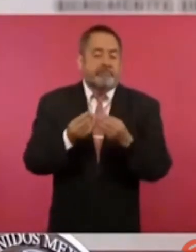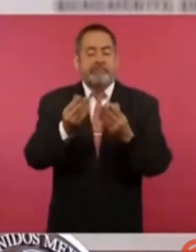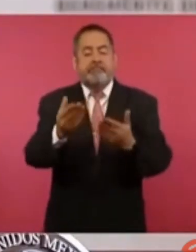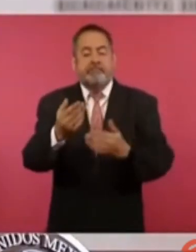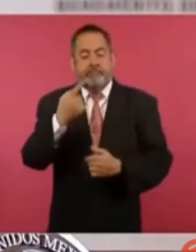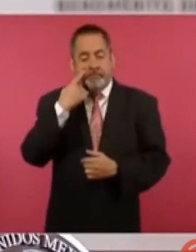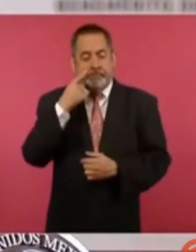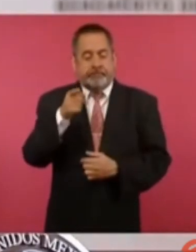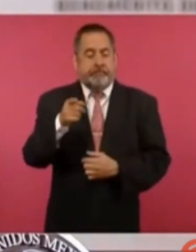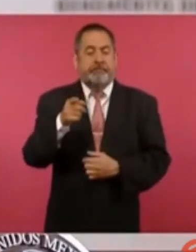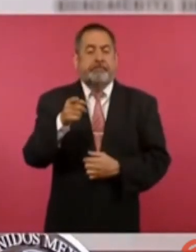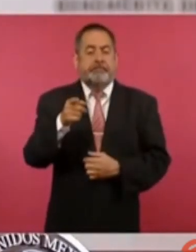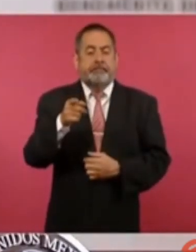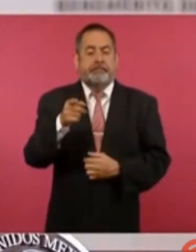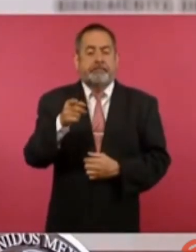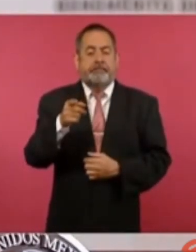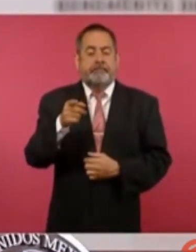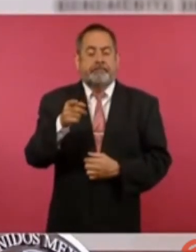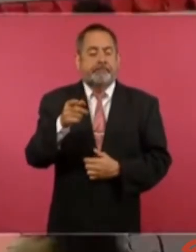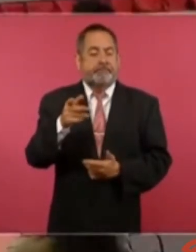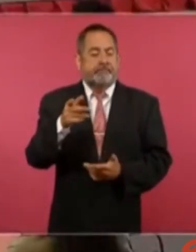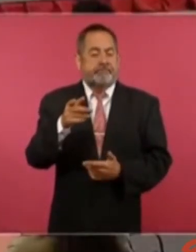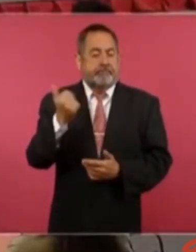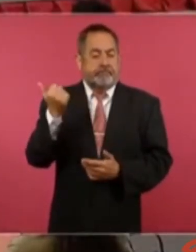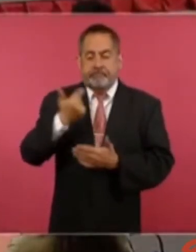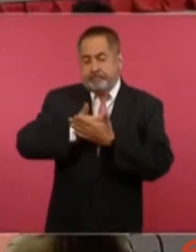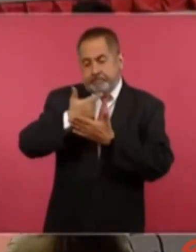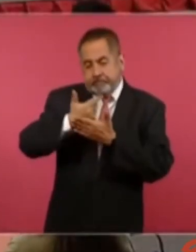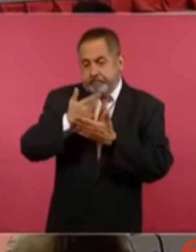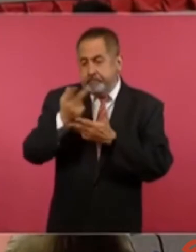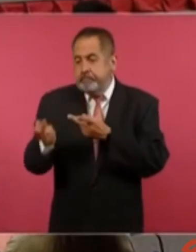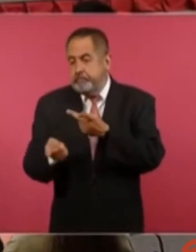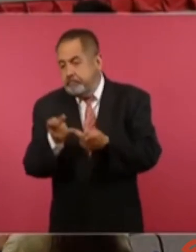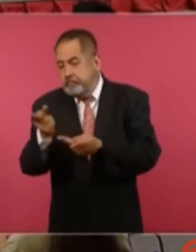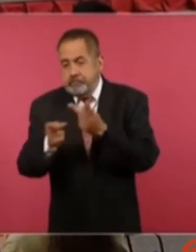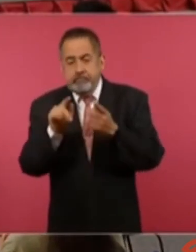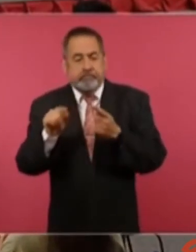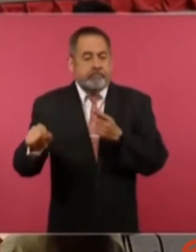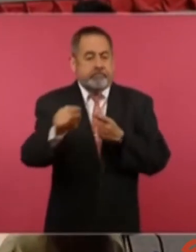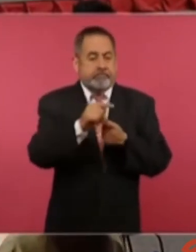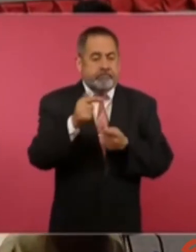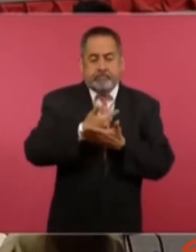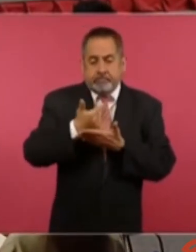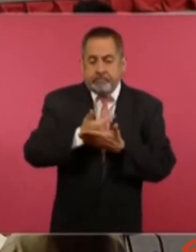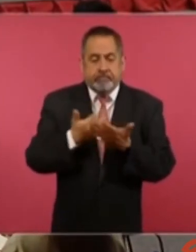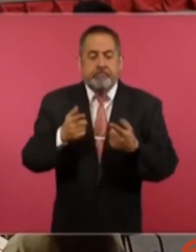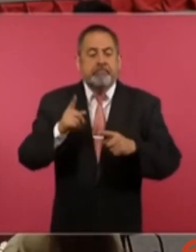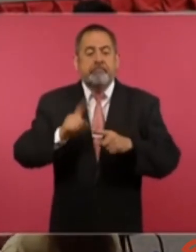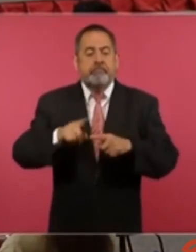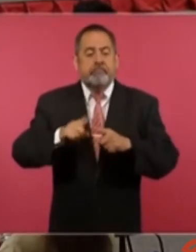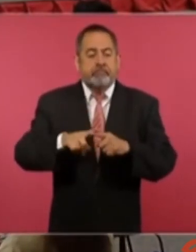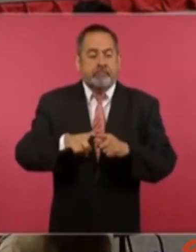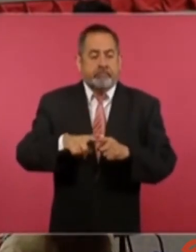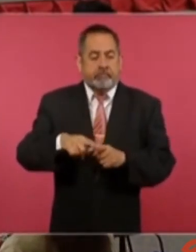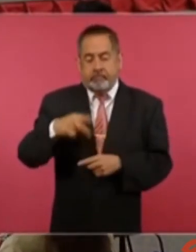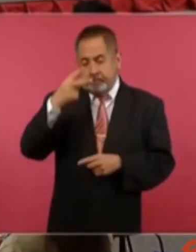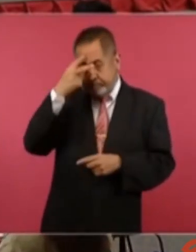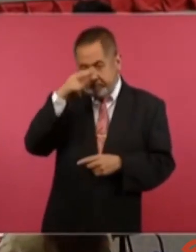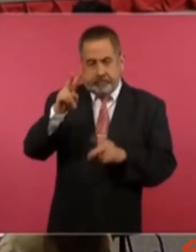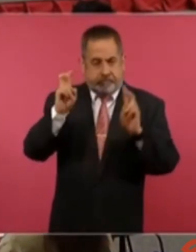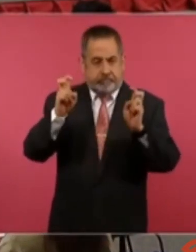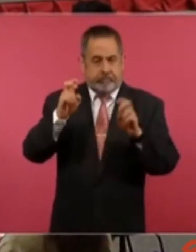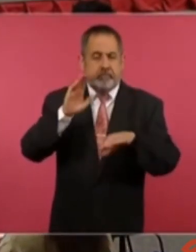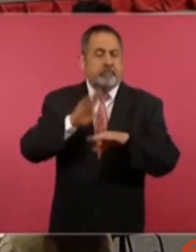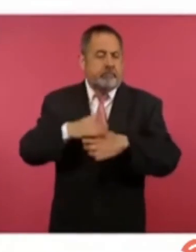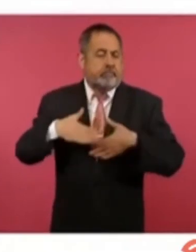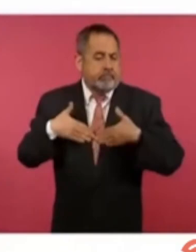encuesta que es México con más confianza en su